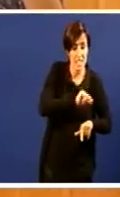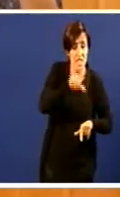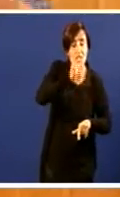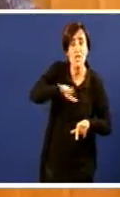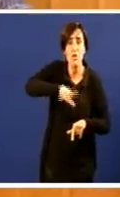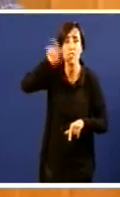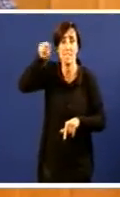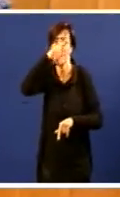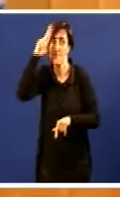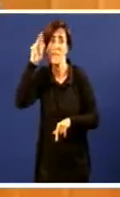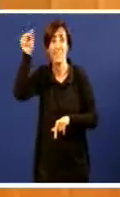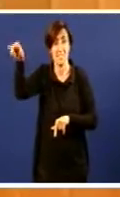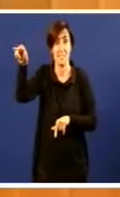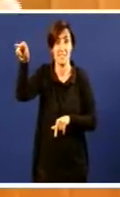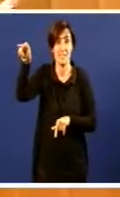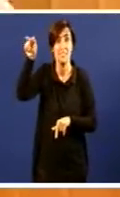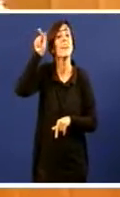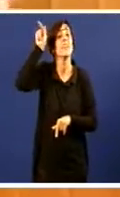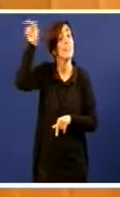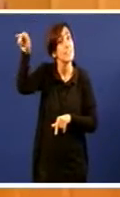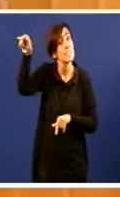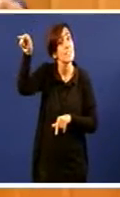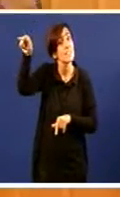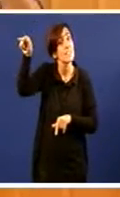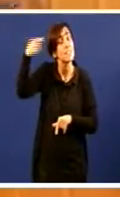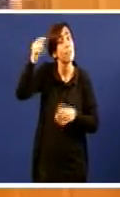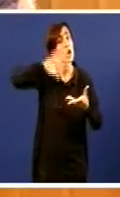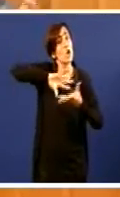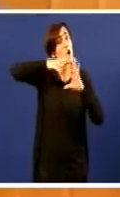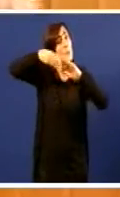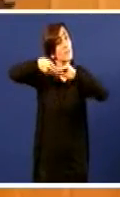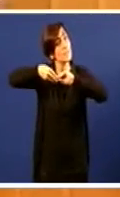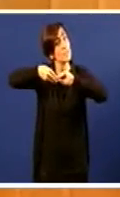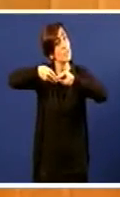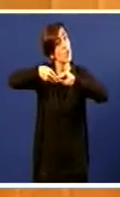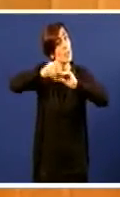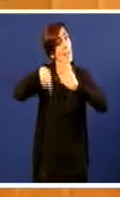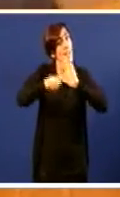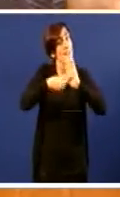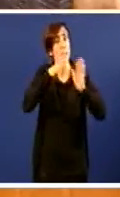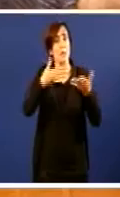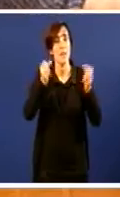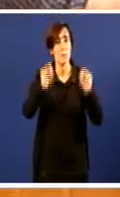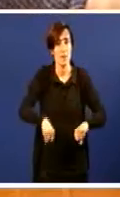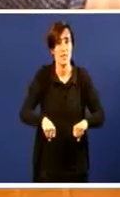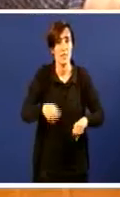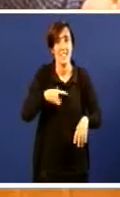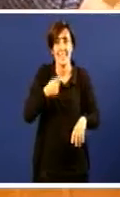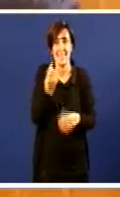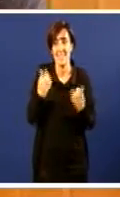ten que estar, ser perfectamente compatível e a autorización ambiental que xa está aprobada. É dicir, xa o aproban de facto.